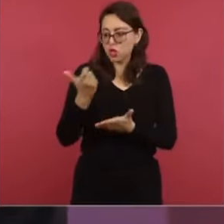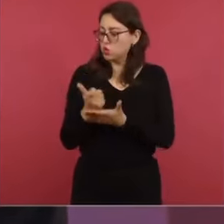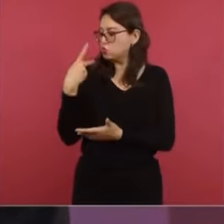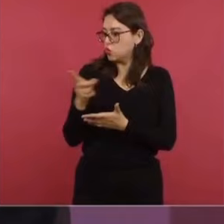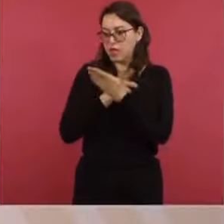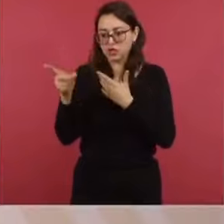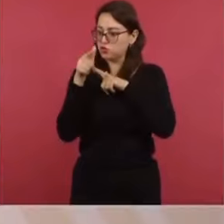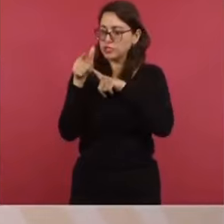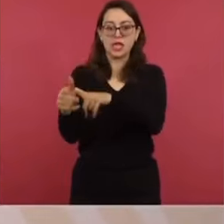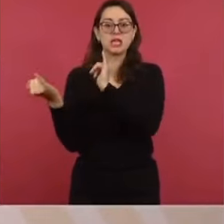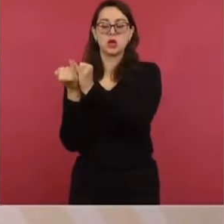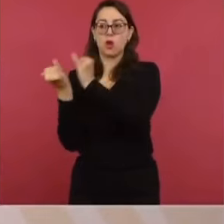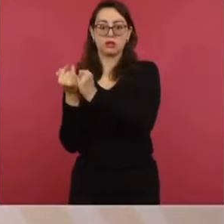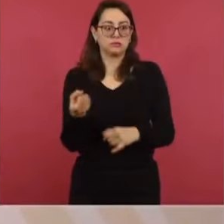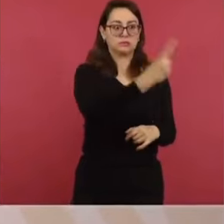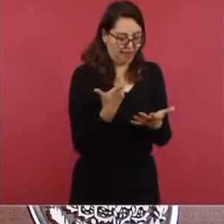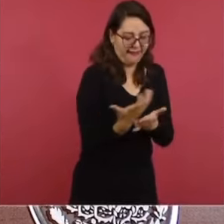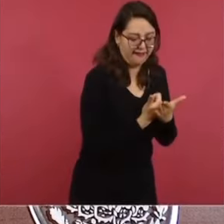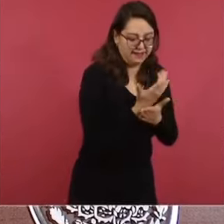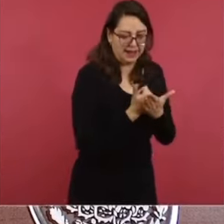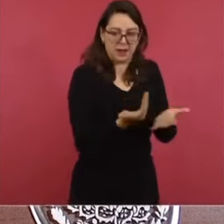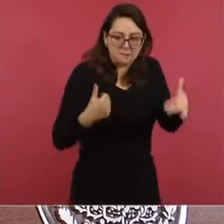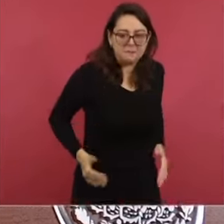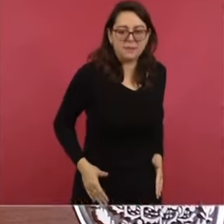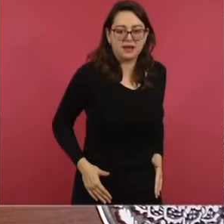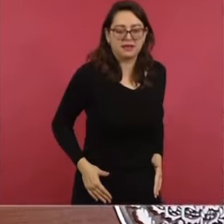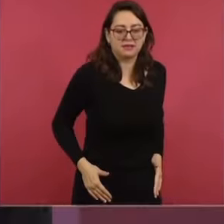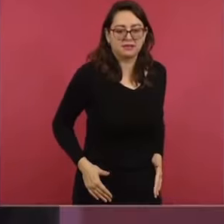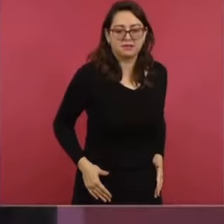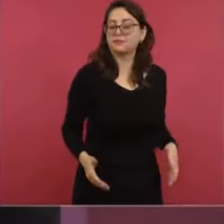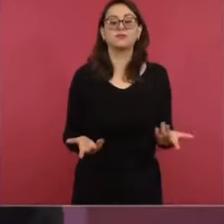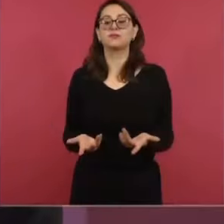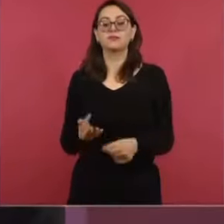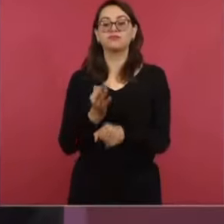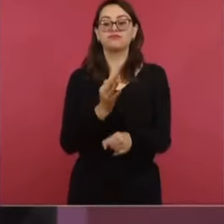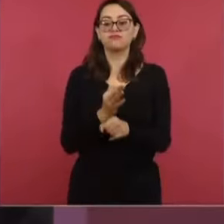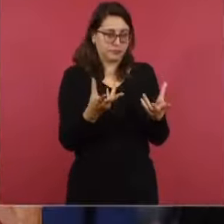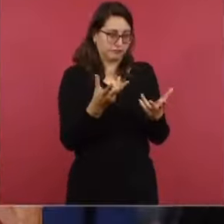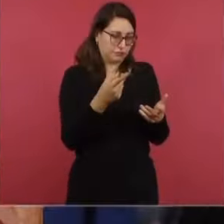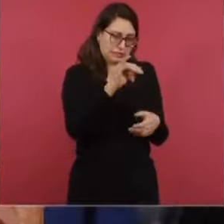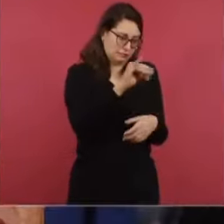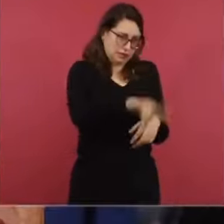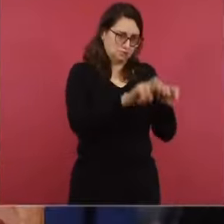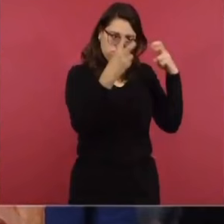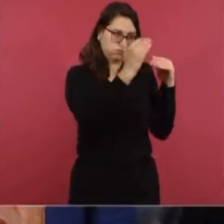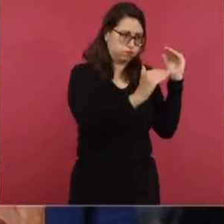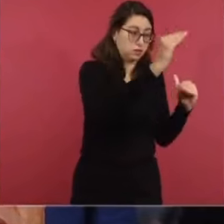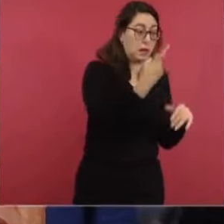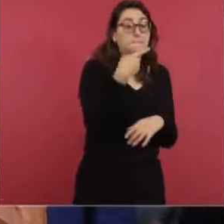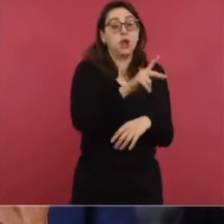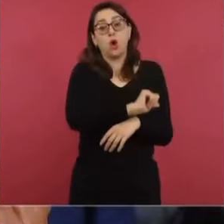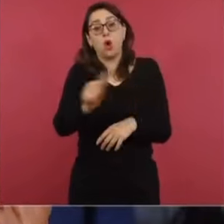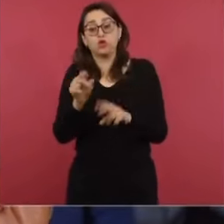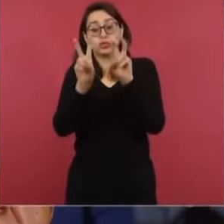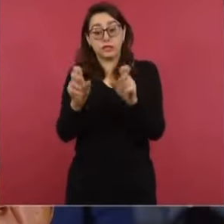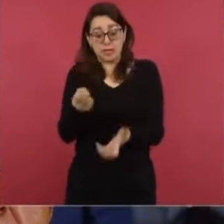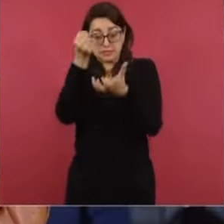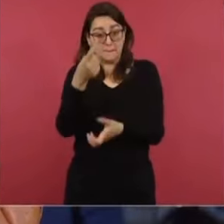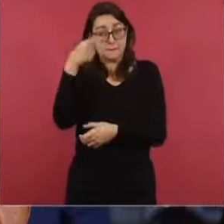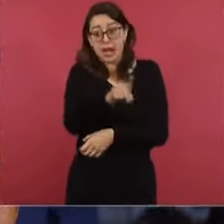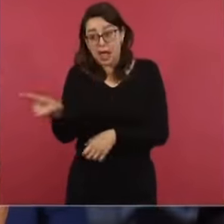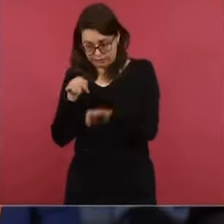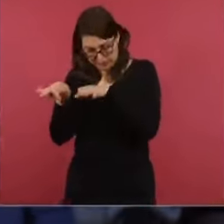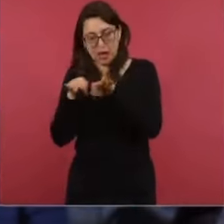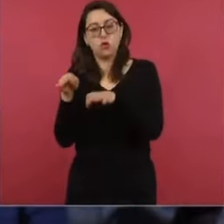prestaciones, para que no los manipulen. Entonces, no tiene que ver con los 50 mil trabajadores. Preguntarles si entonces esta revisión, no sería una revisión, pues a lo mejor,